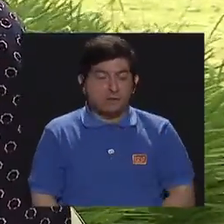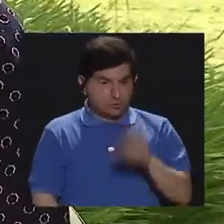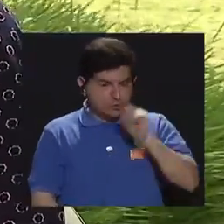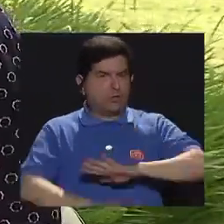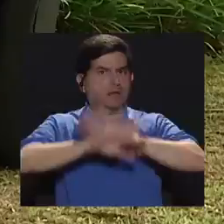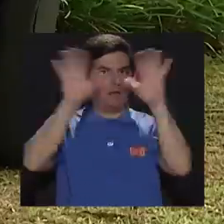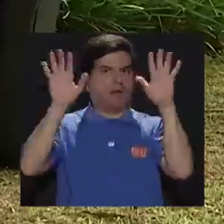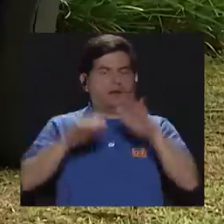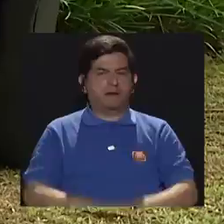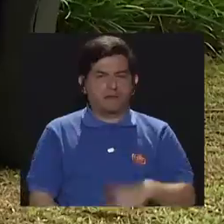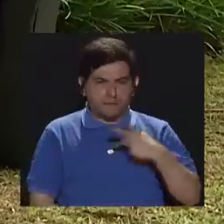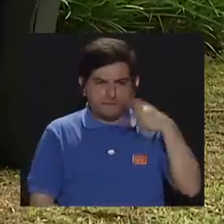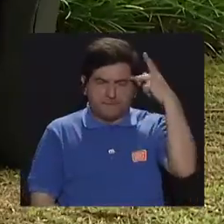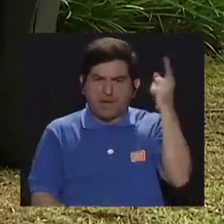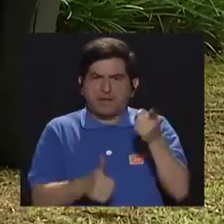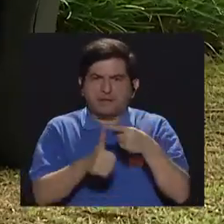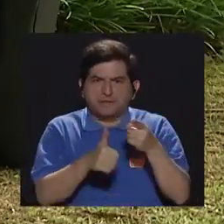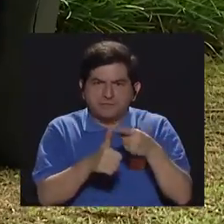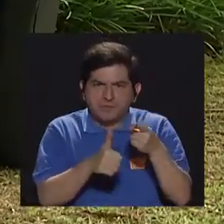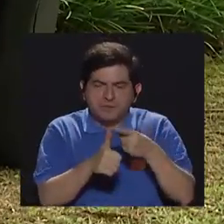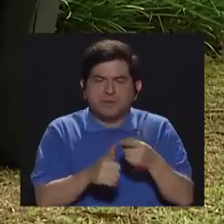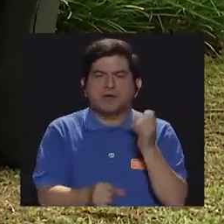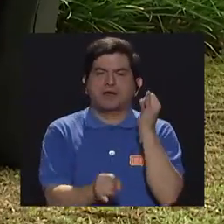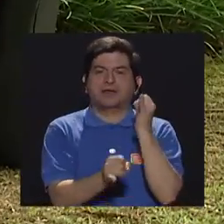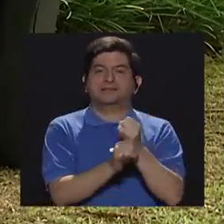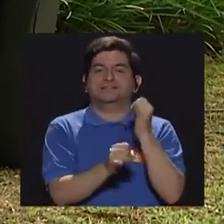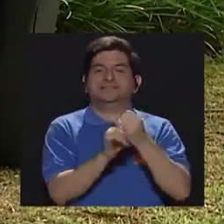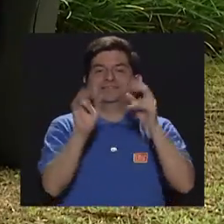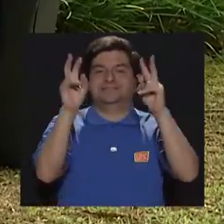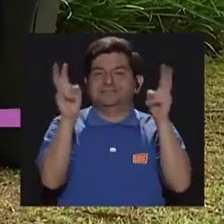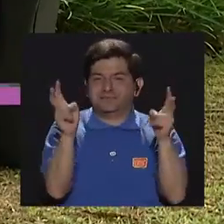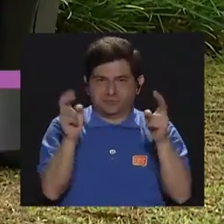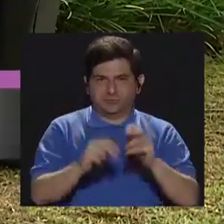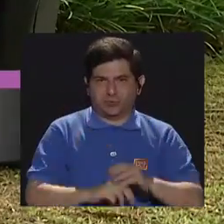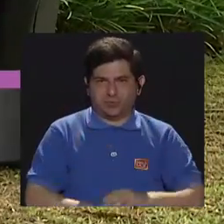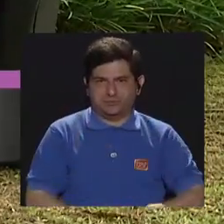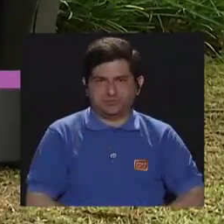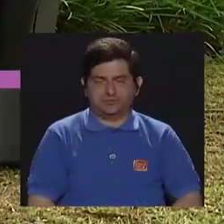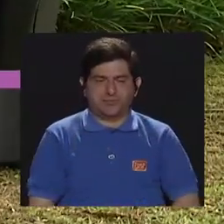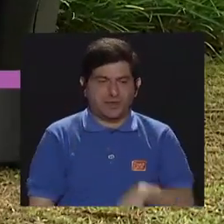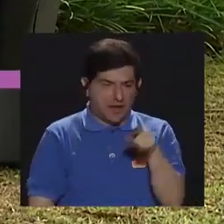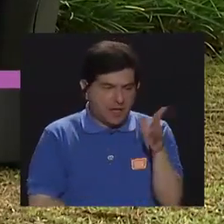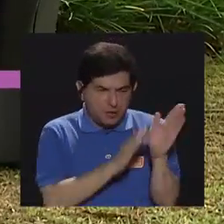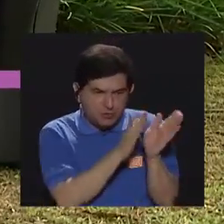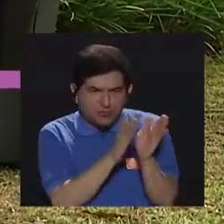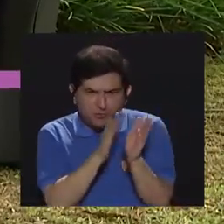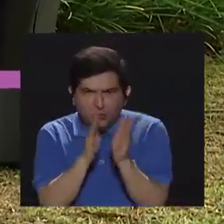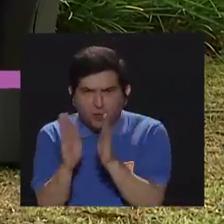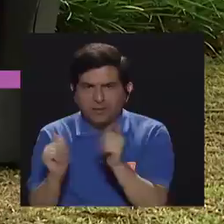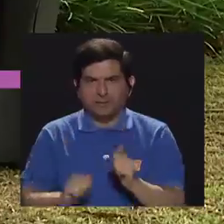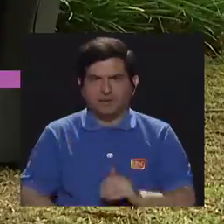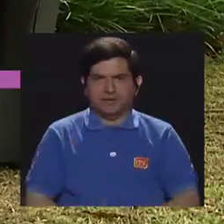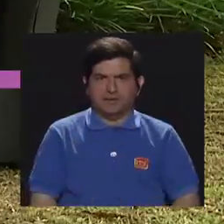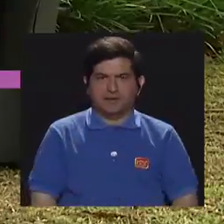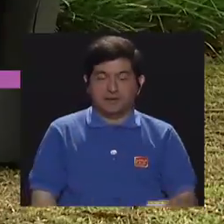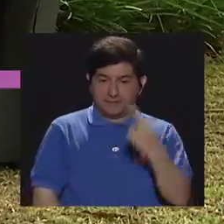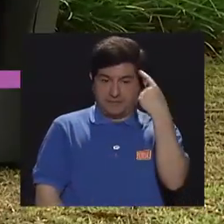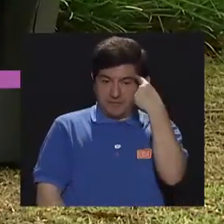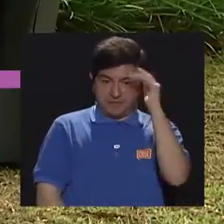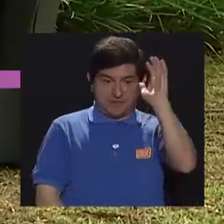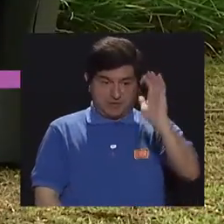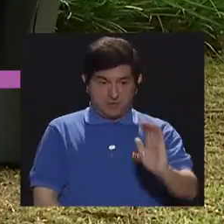porque el padre de familia es la primera institución realmente de formación para el